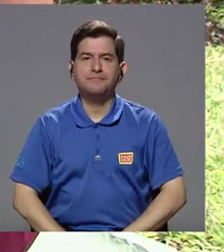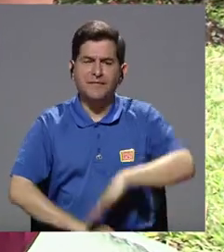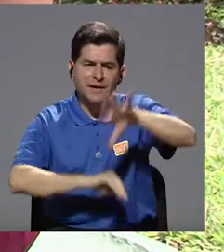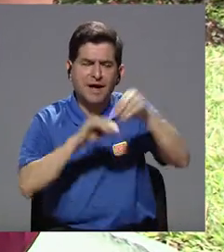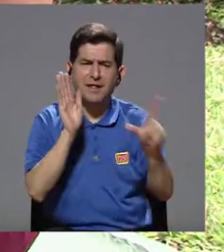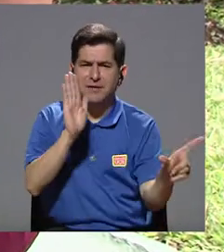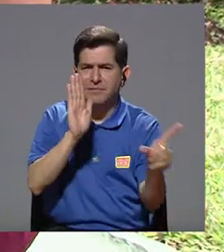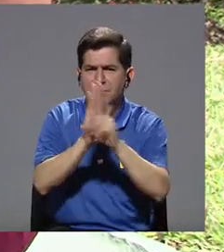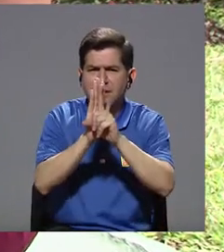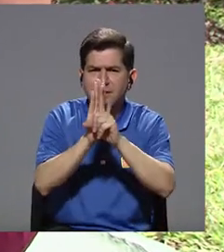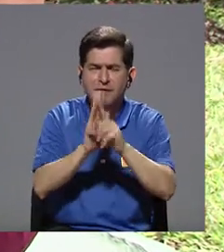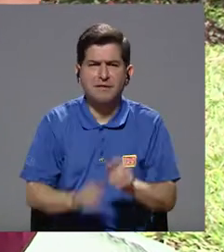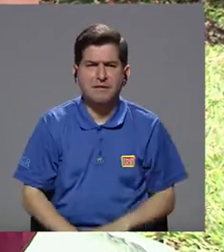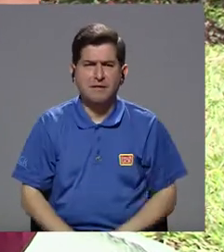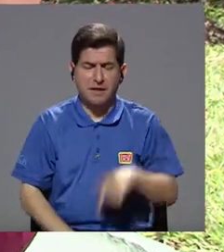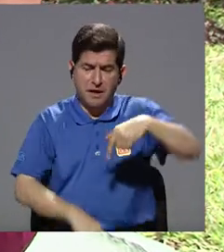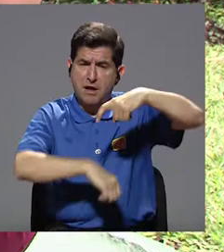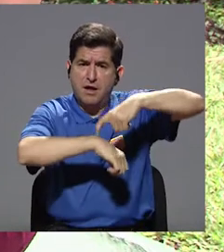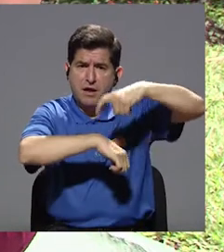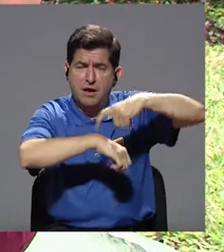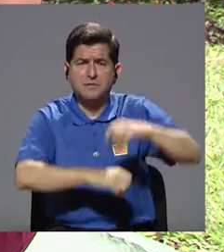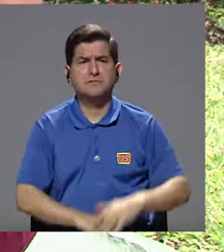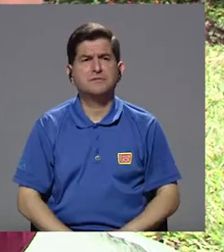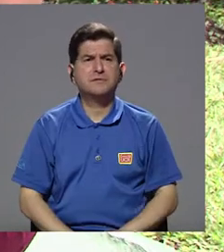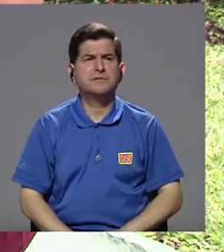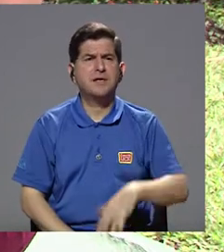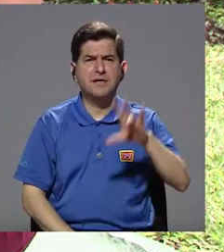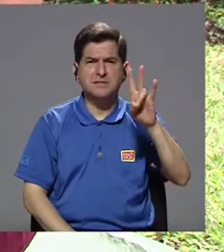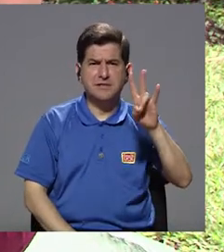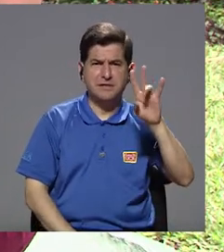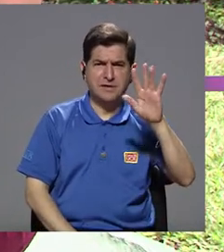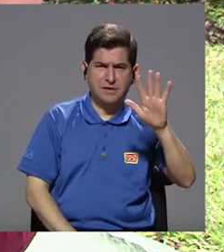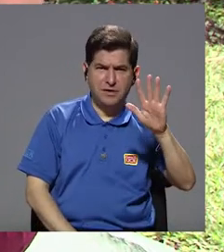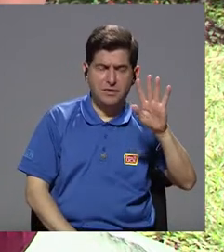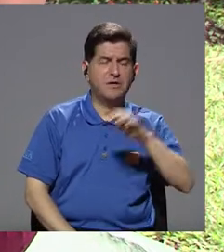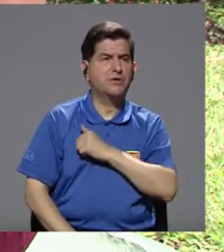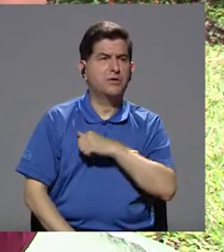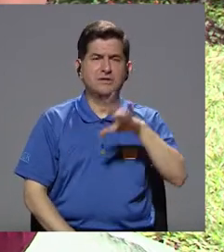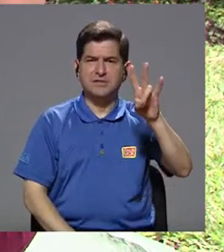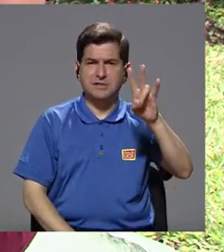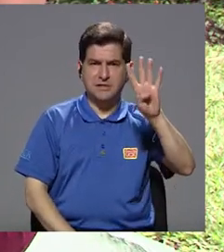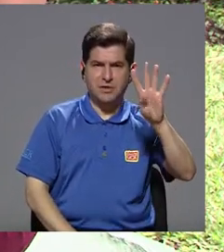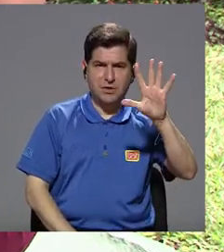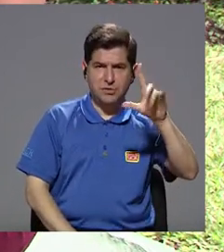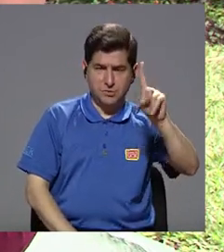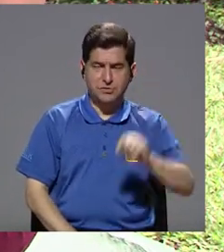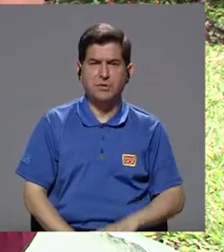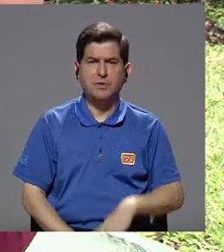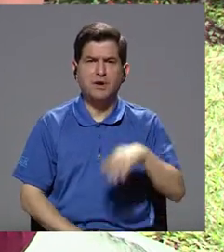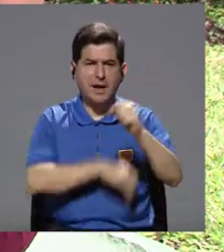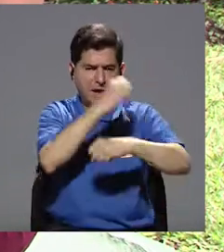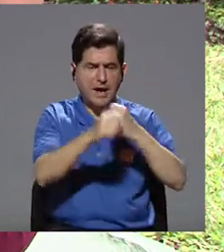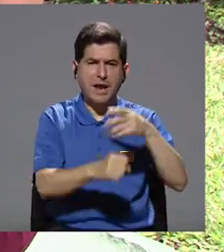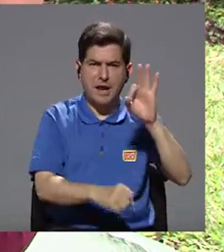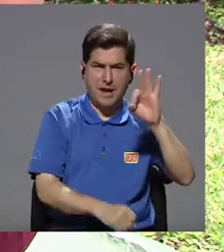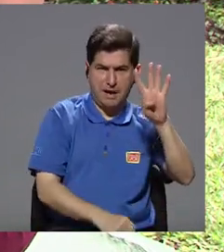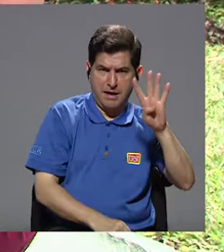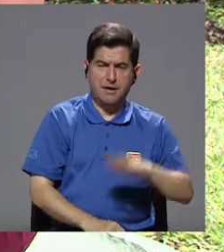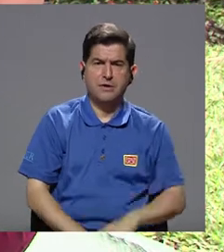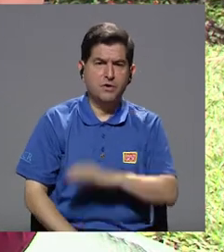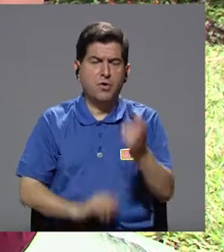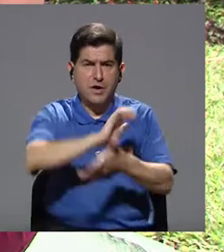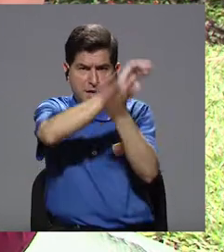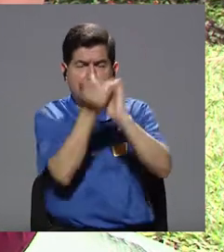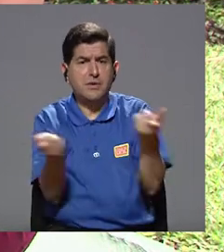la ley que está, bueno, en este momento la ley, bueno, la 74-51 es la que se hizo en el 94. Correcto. Y